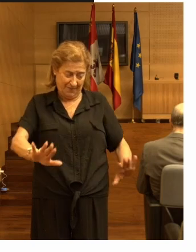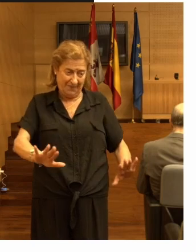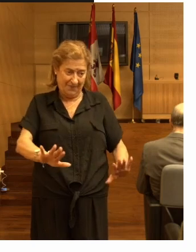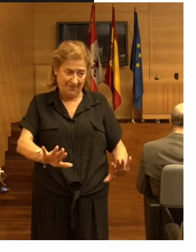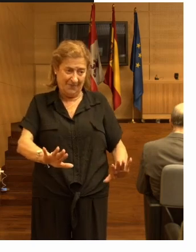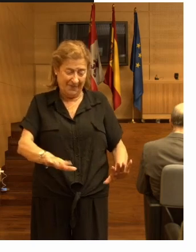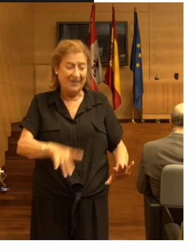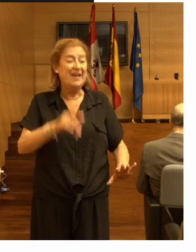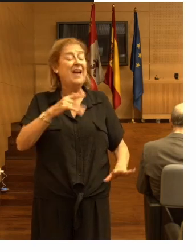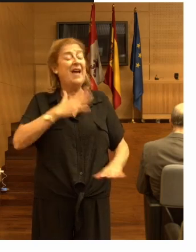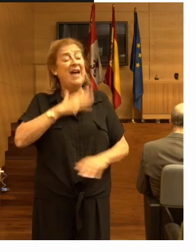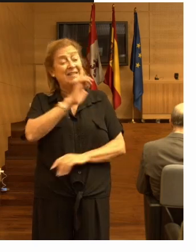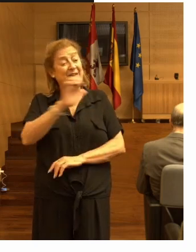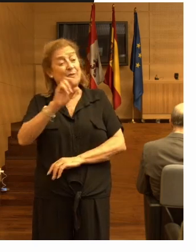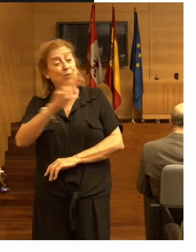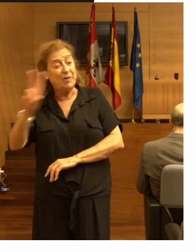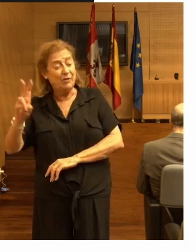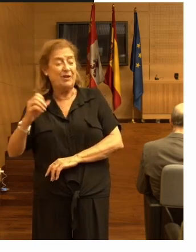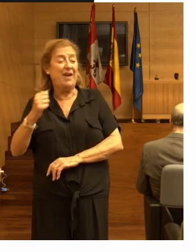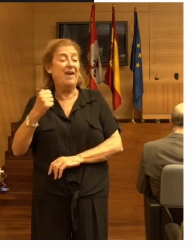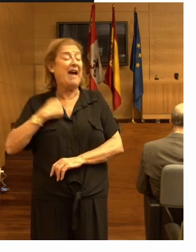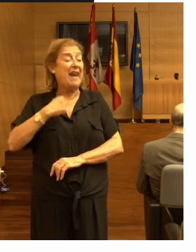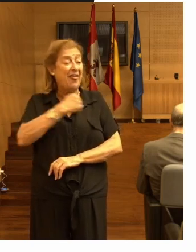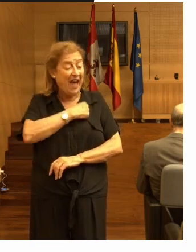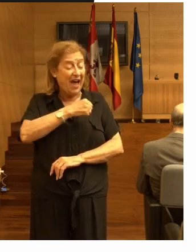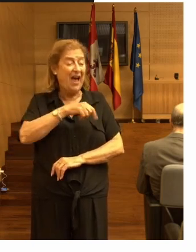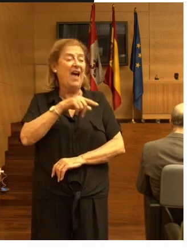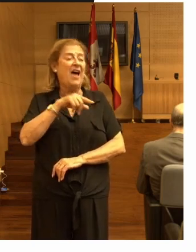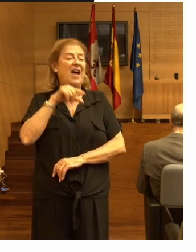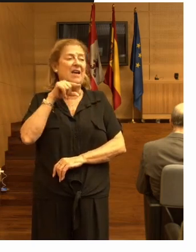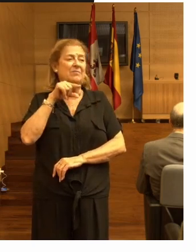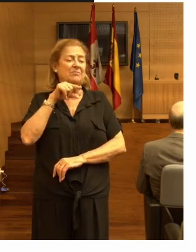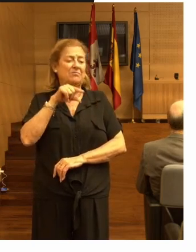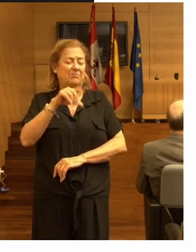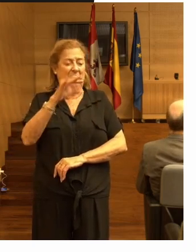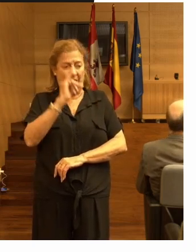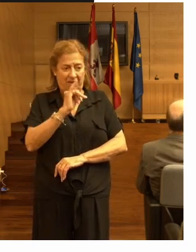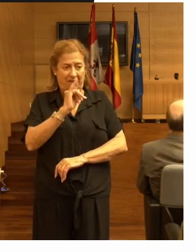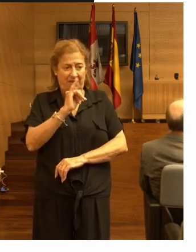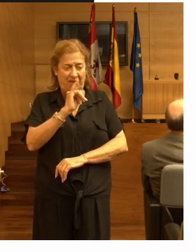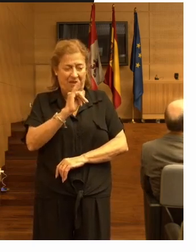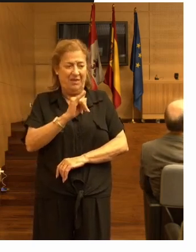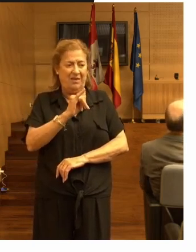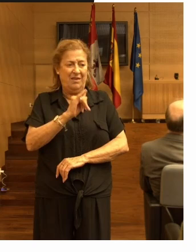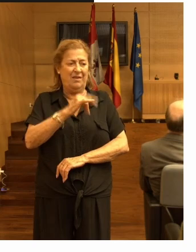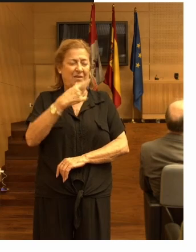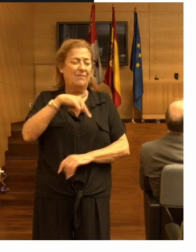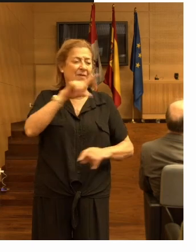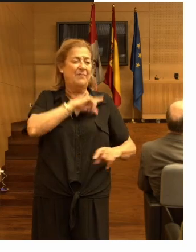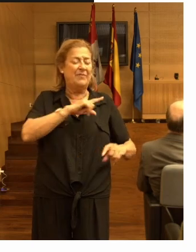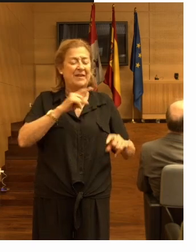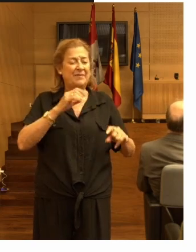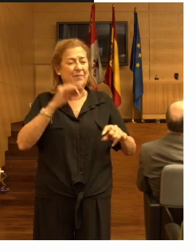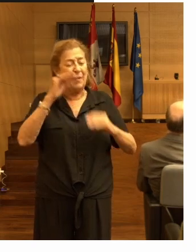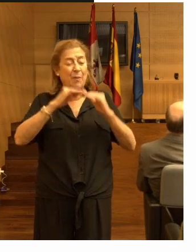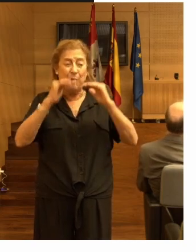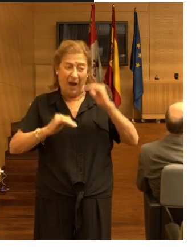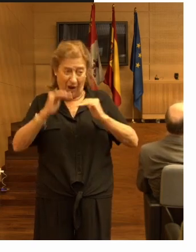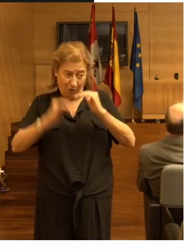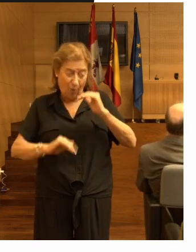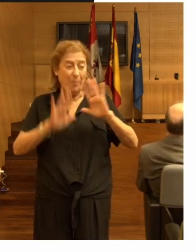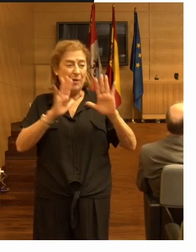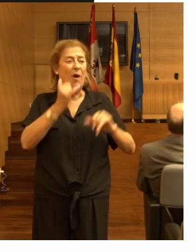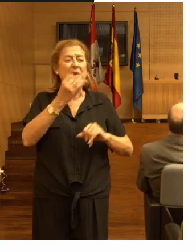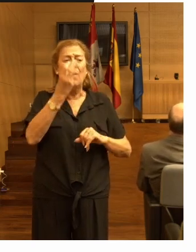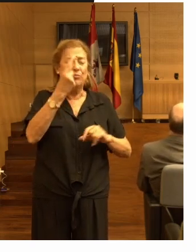en Estados Unidos y en Canadá pues tenemos un uso de sujeciones bajo pero hay